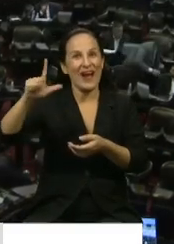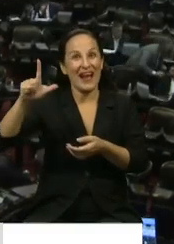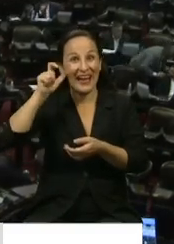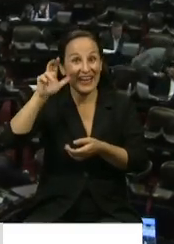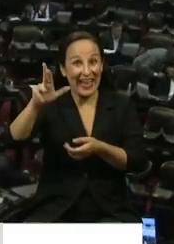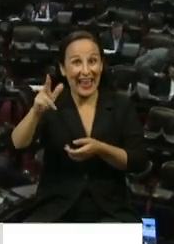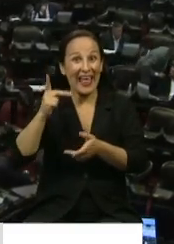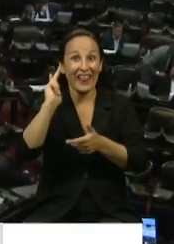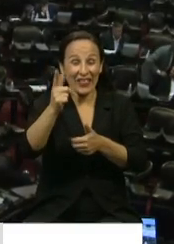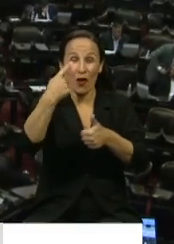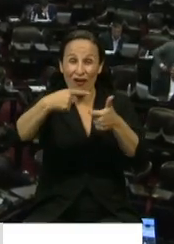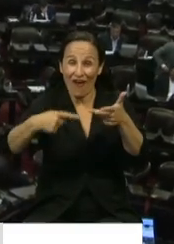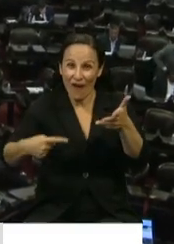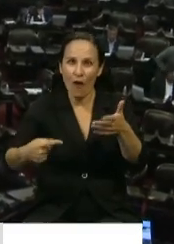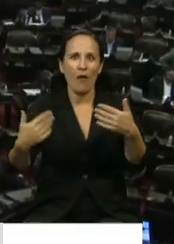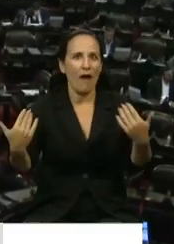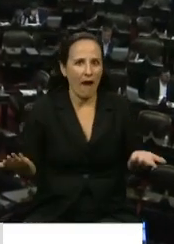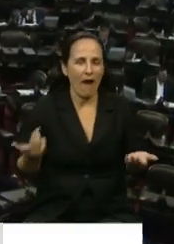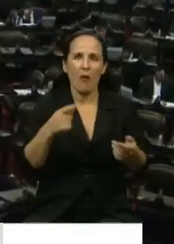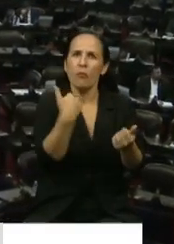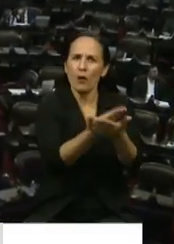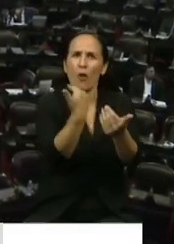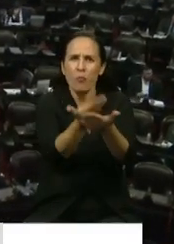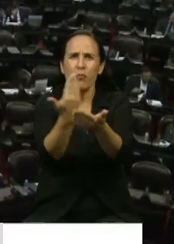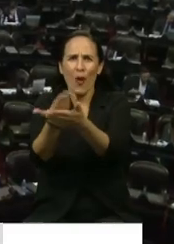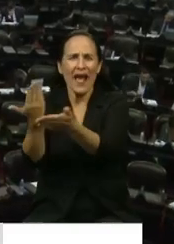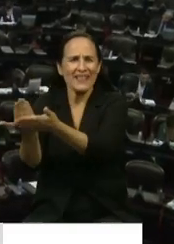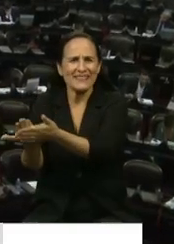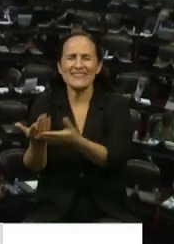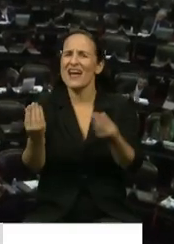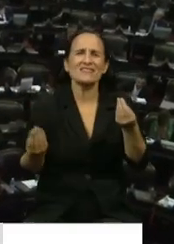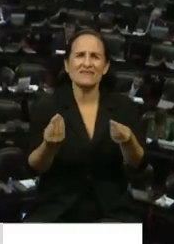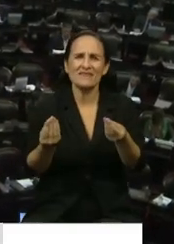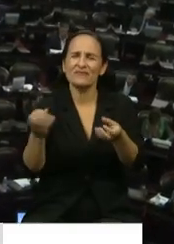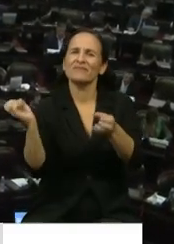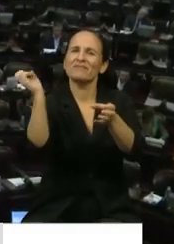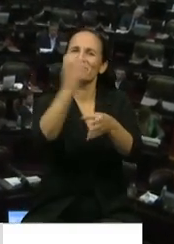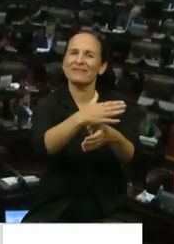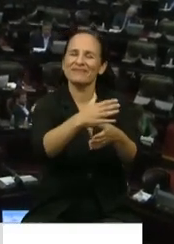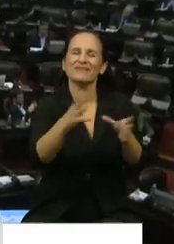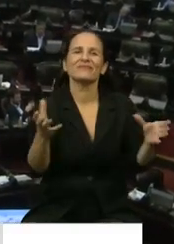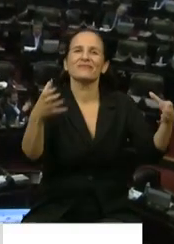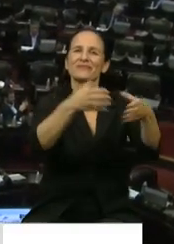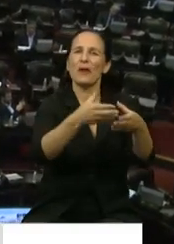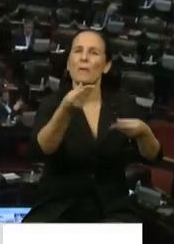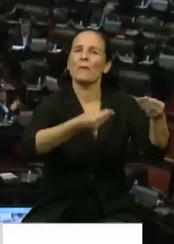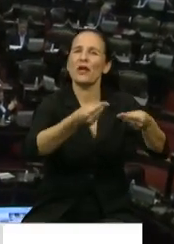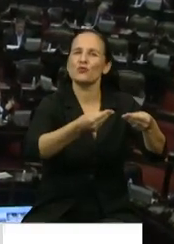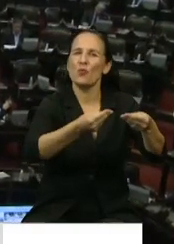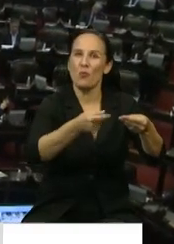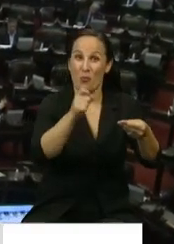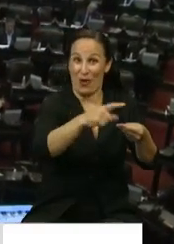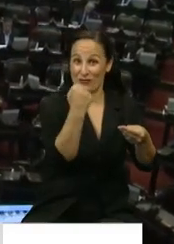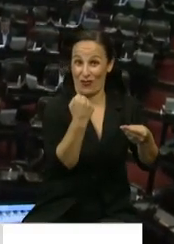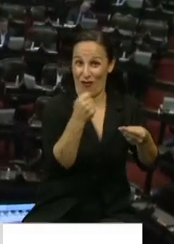integración de todas estas iniciativas fueron giradas a la Comisión de Presupuestos y Hacienda, de la que